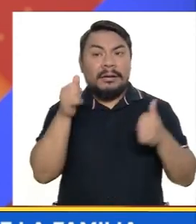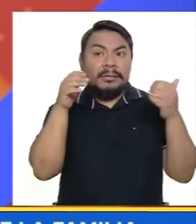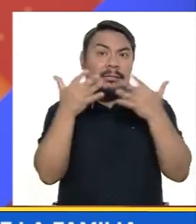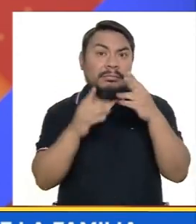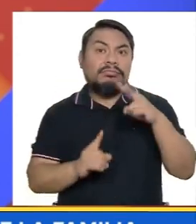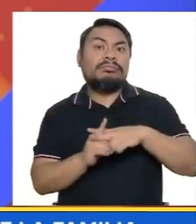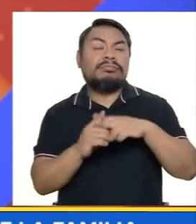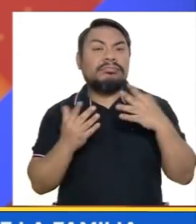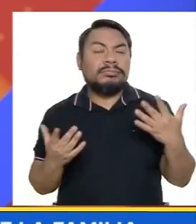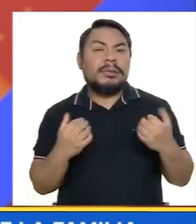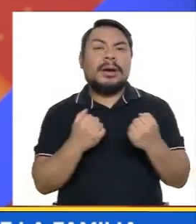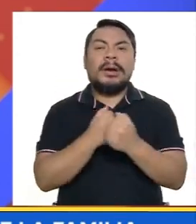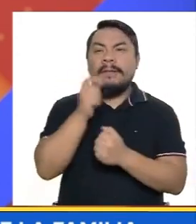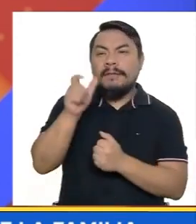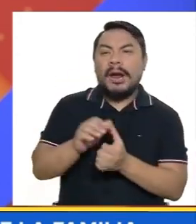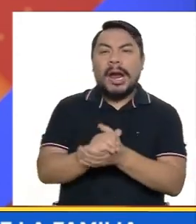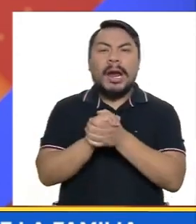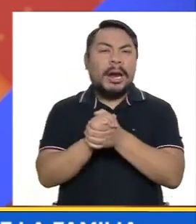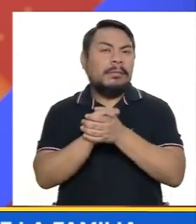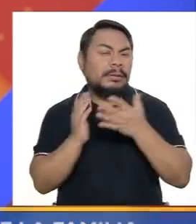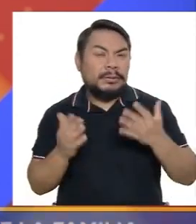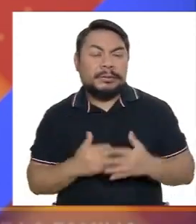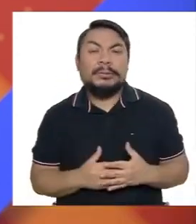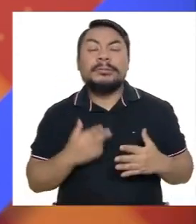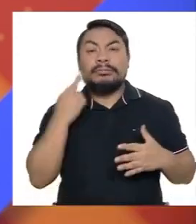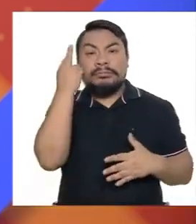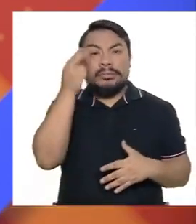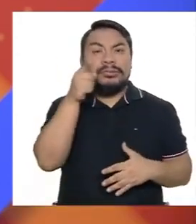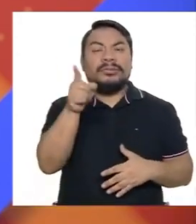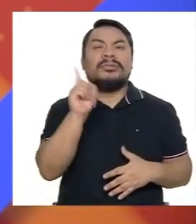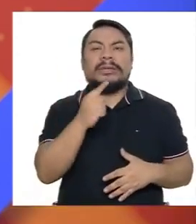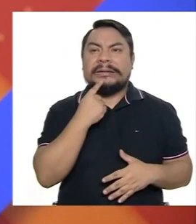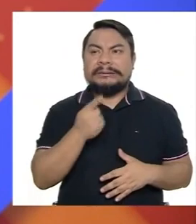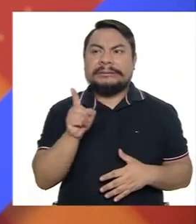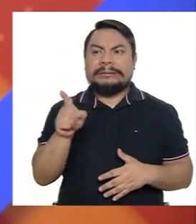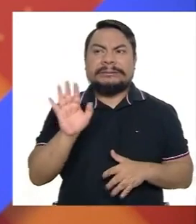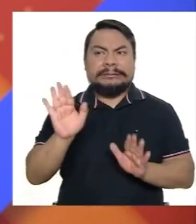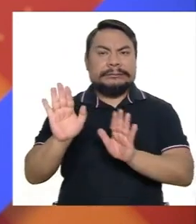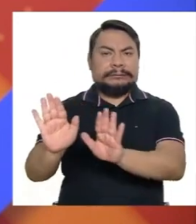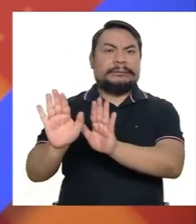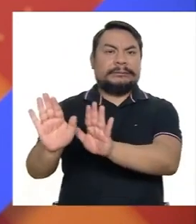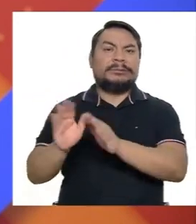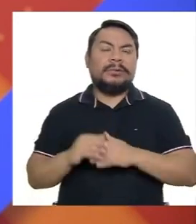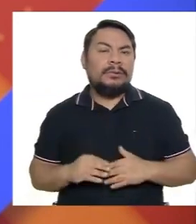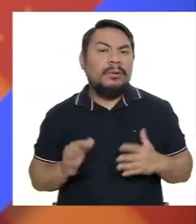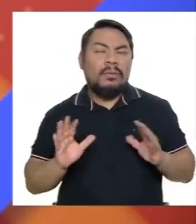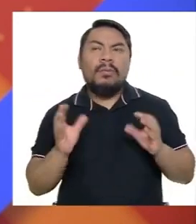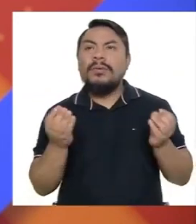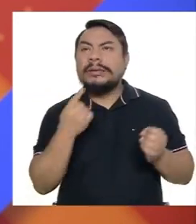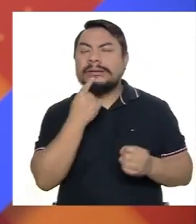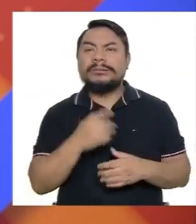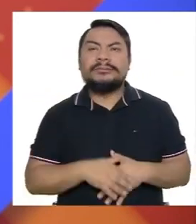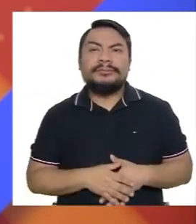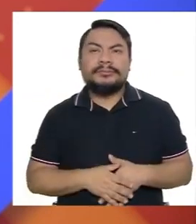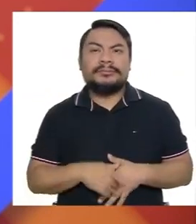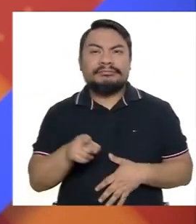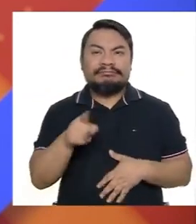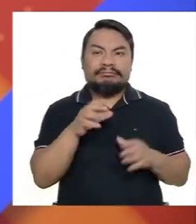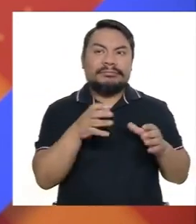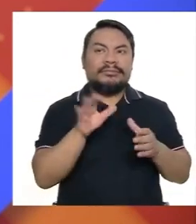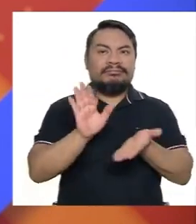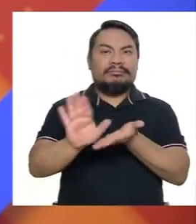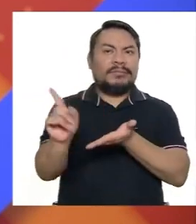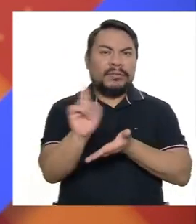algún ser amado, algún ser querido, en algún amigo. Y por ese motivo no significa que lo vamos a, digamos, a